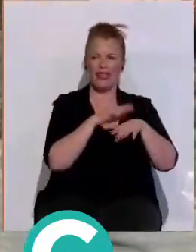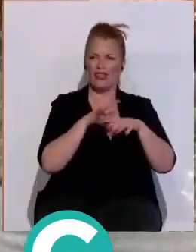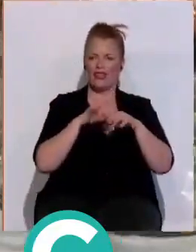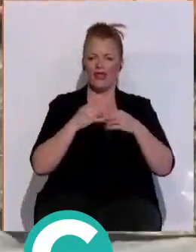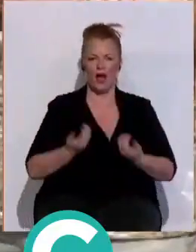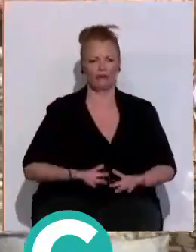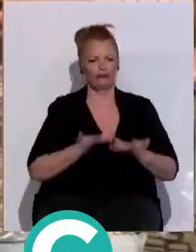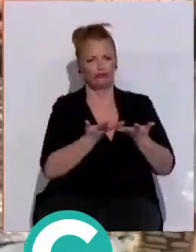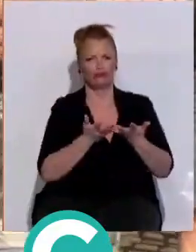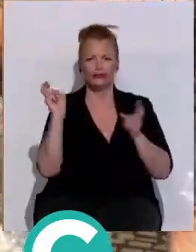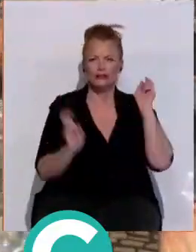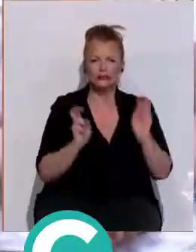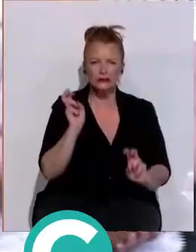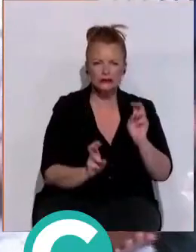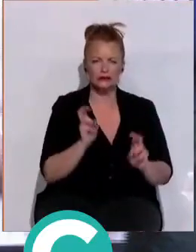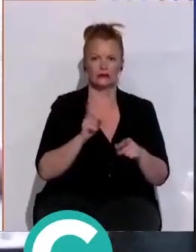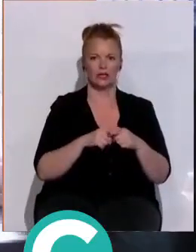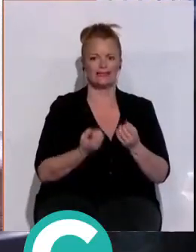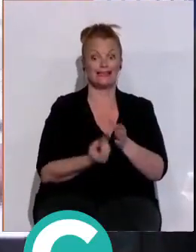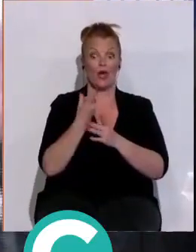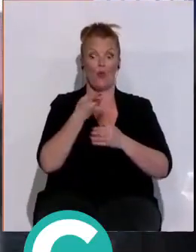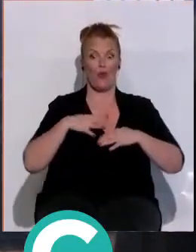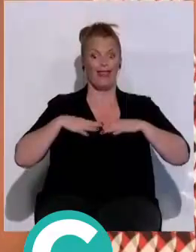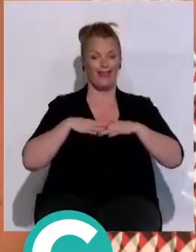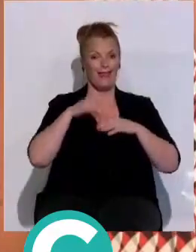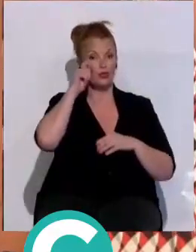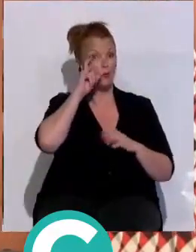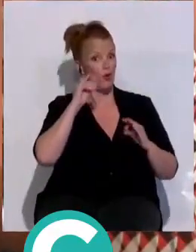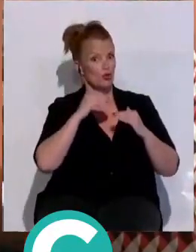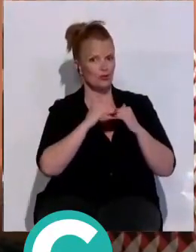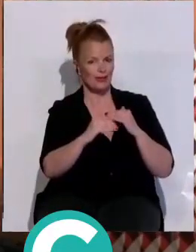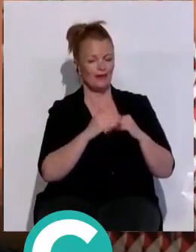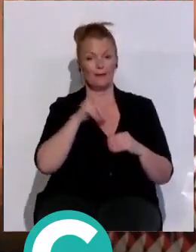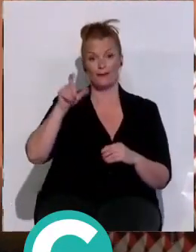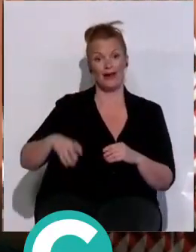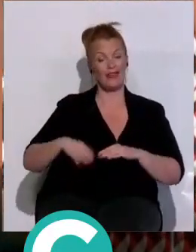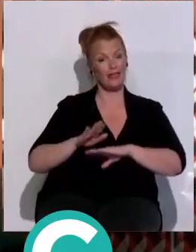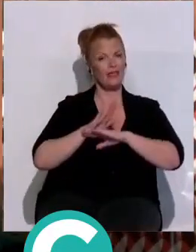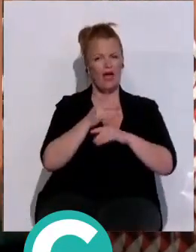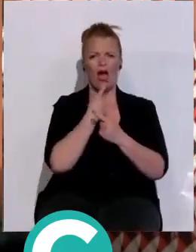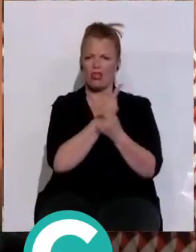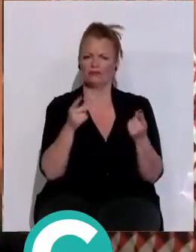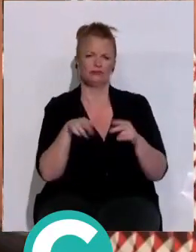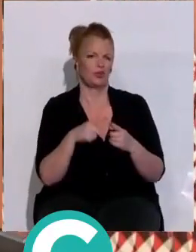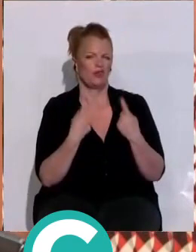ocurre en otras comunidades como Cataluña, según ha indicado Liberato. Y el sello de sostenibilidad te permitiría, además,